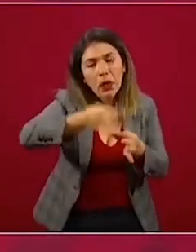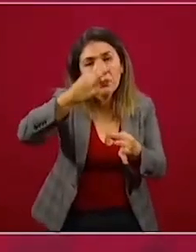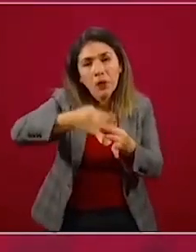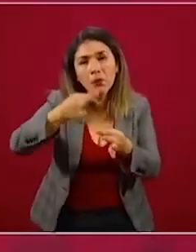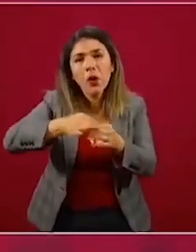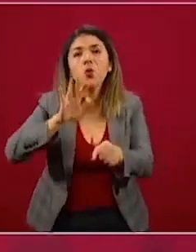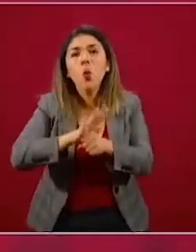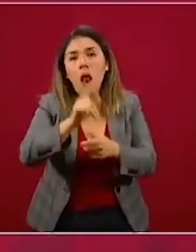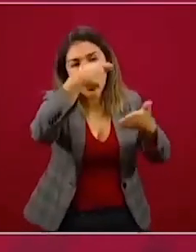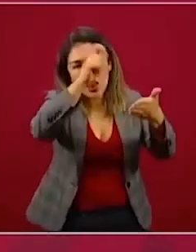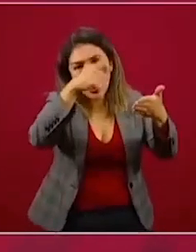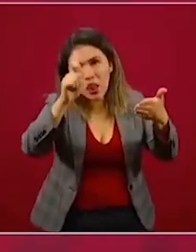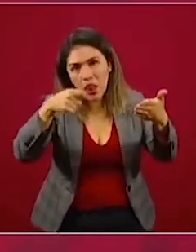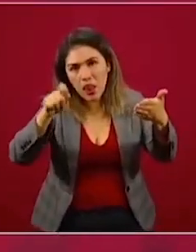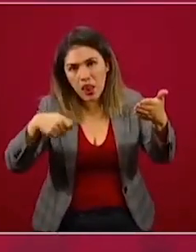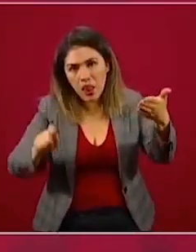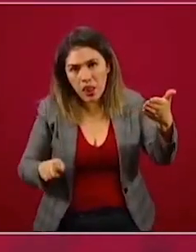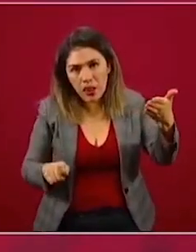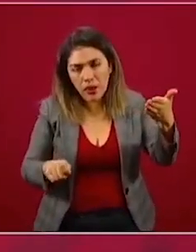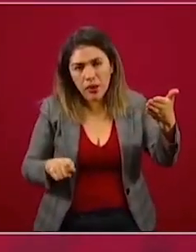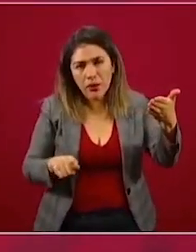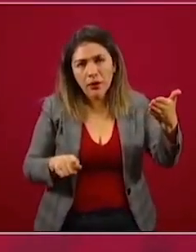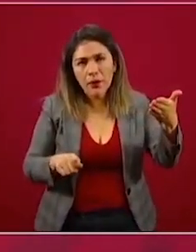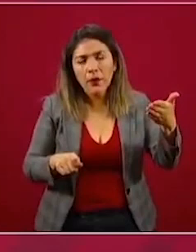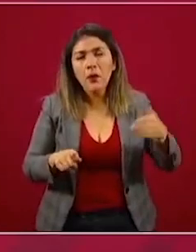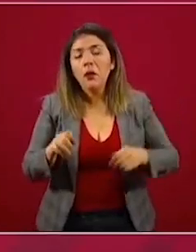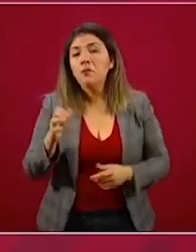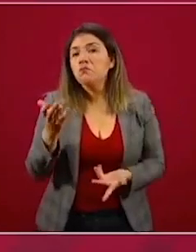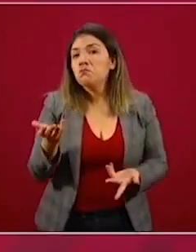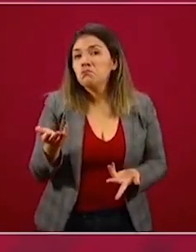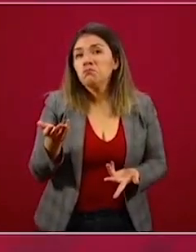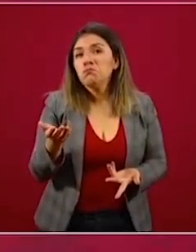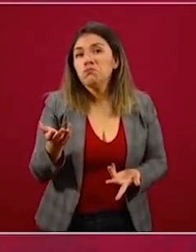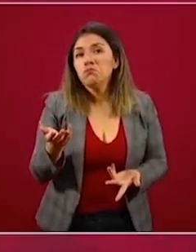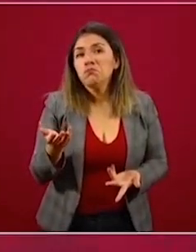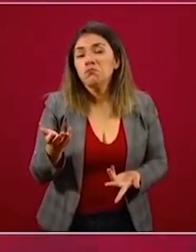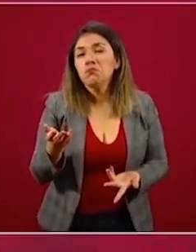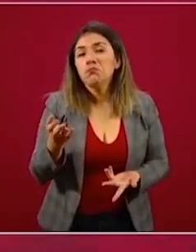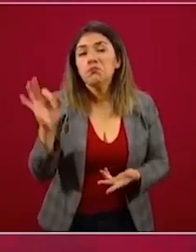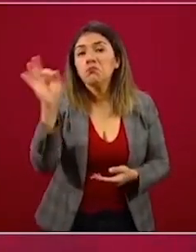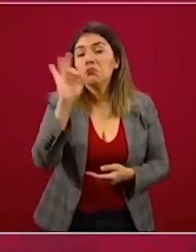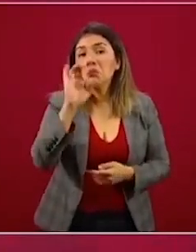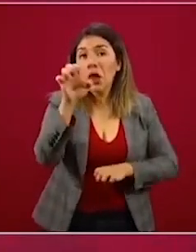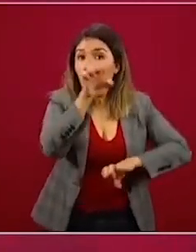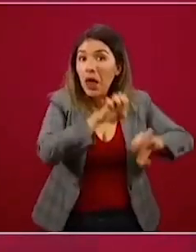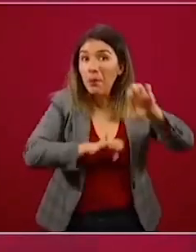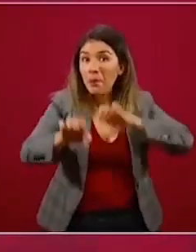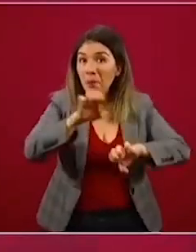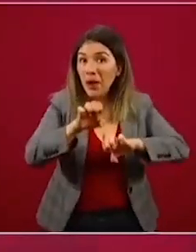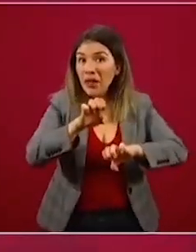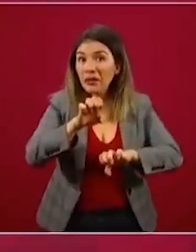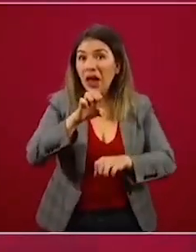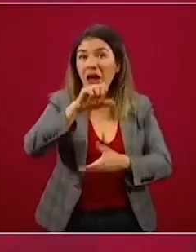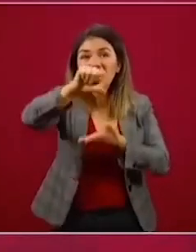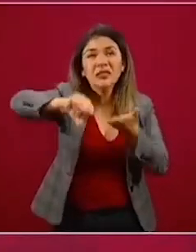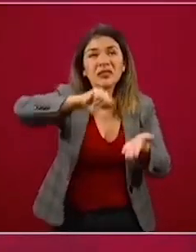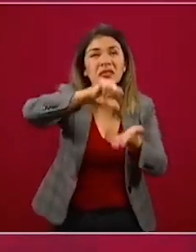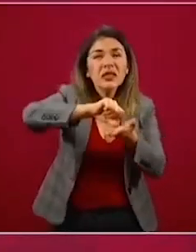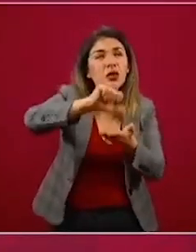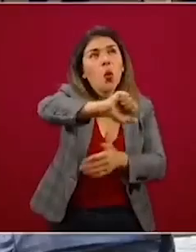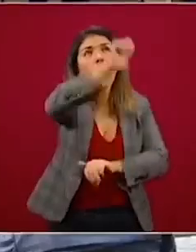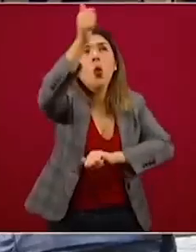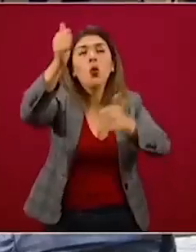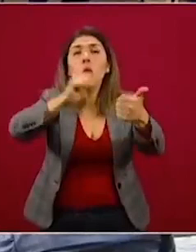Si sus empresas matrices en otros países